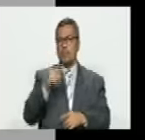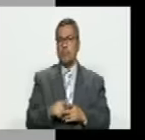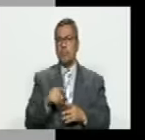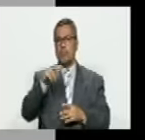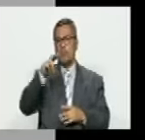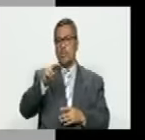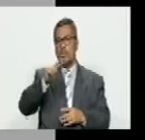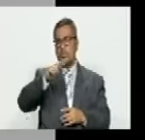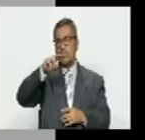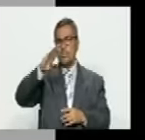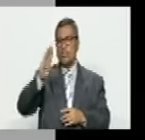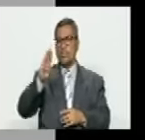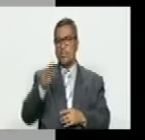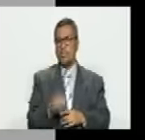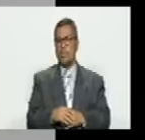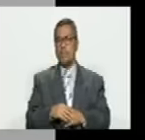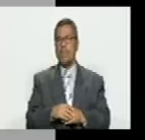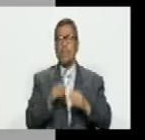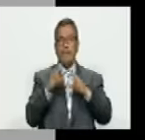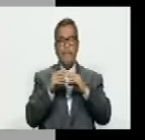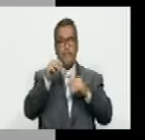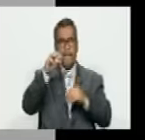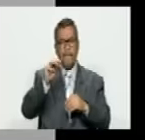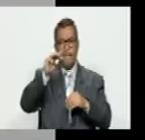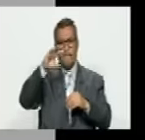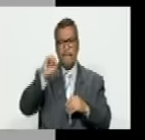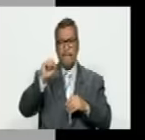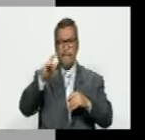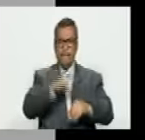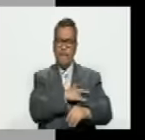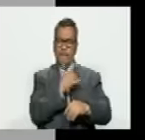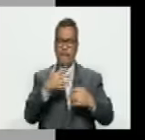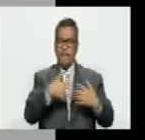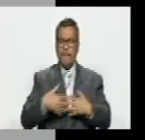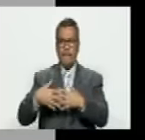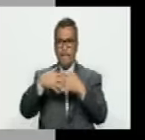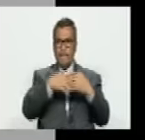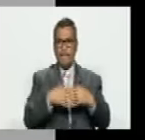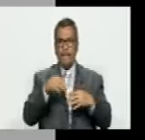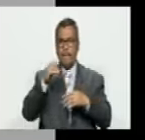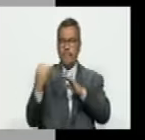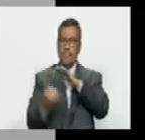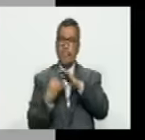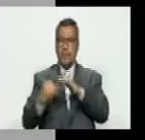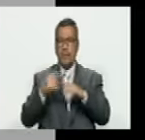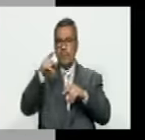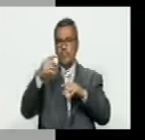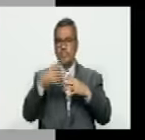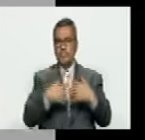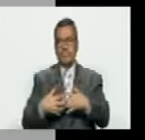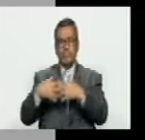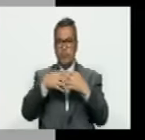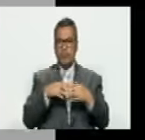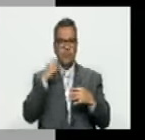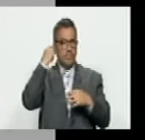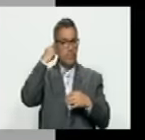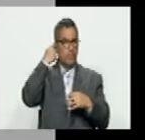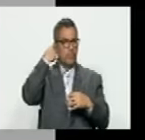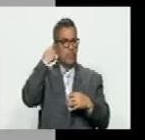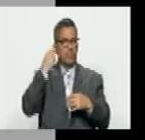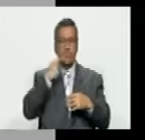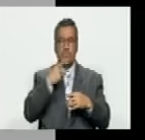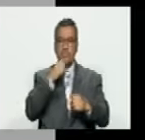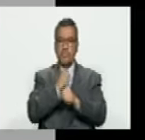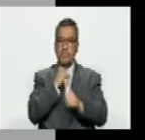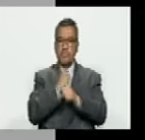Roberto Rigobón que está en el Massachusetts Institute of Technology el Instituto de Tecnología de Massachusetts y ellos dicen en el gráfico abajo que ellos están